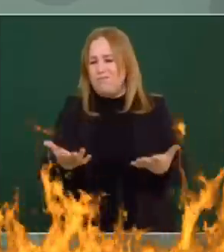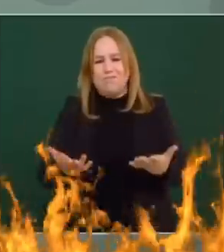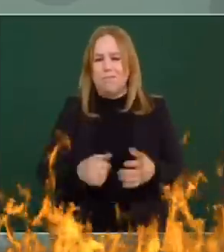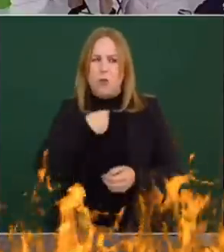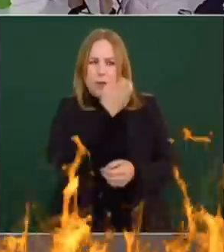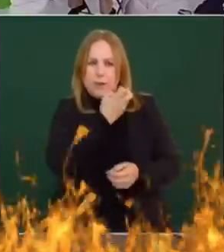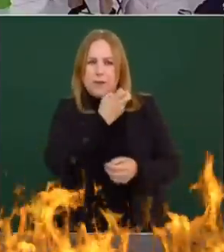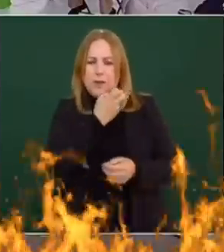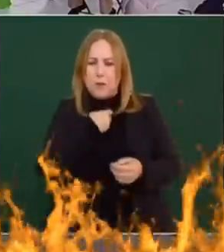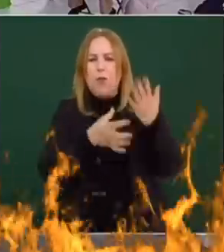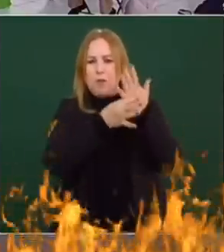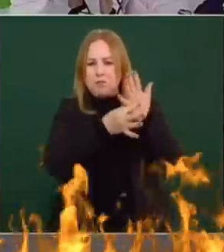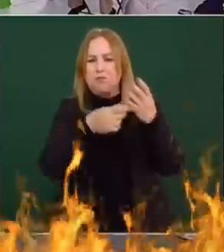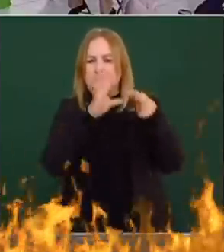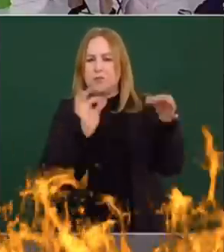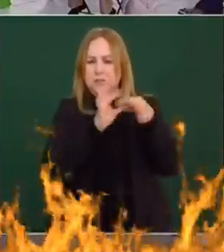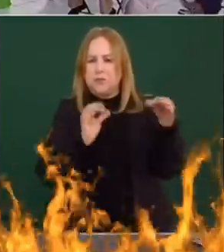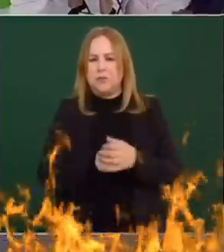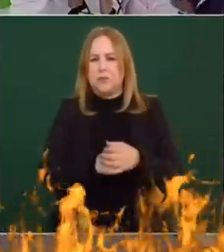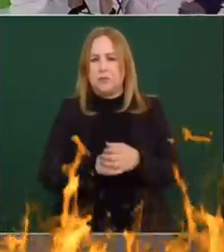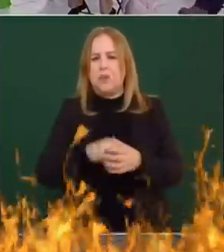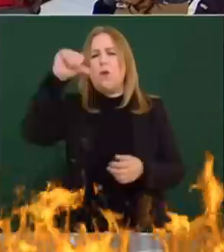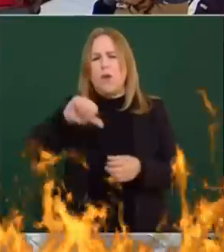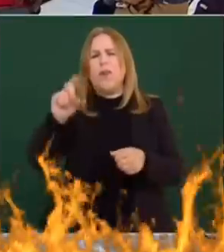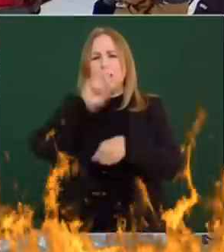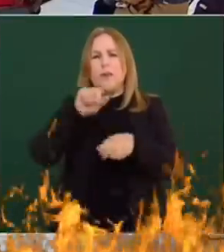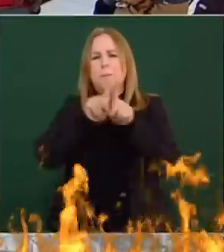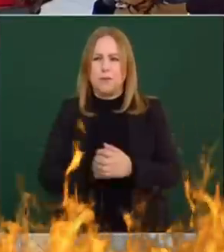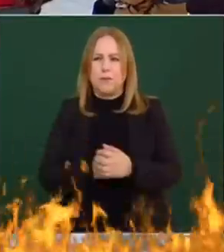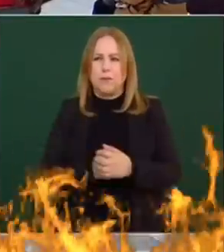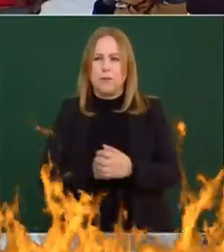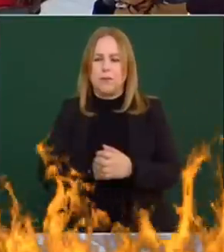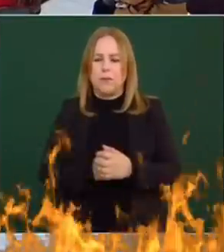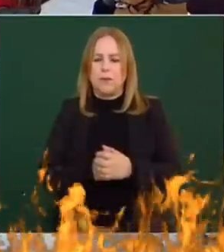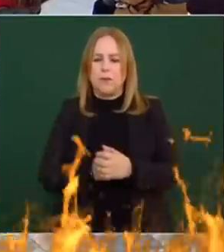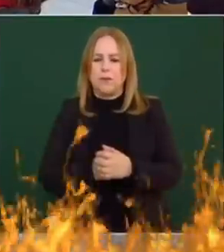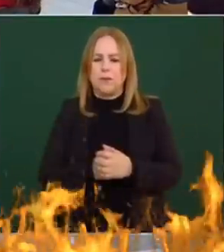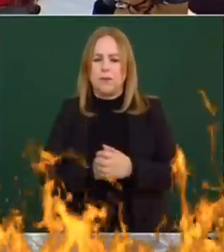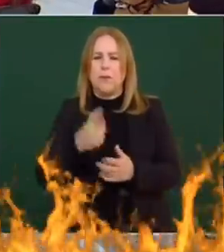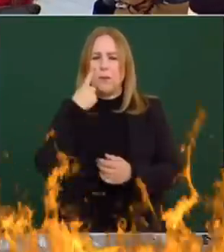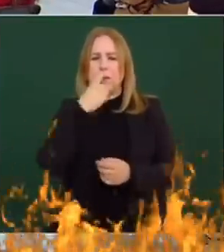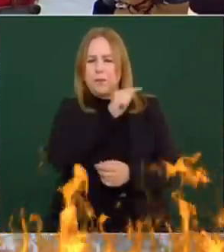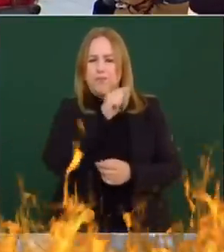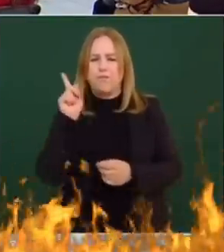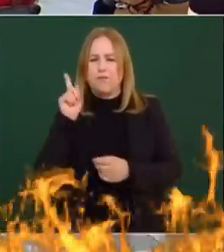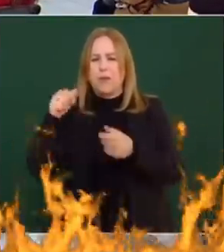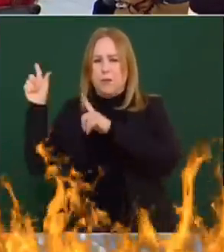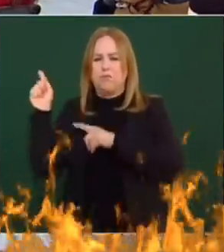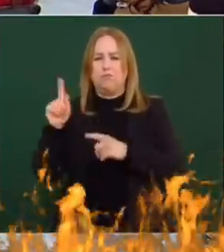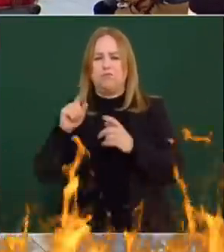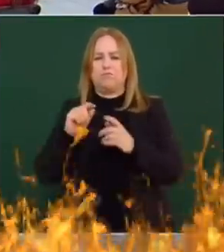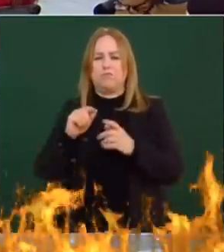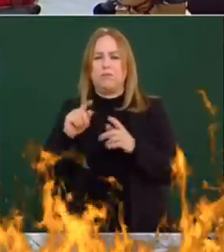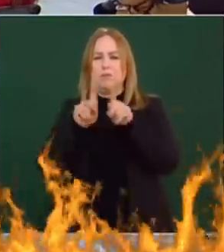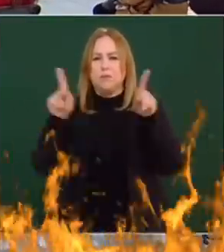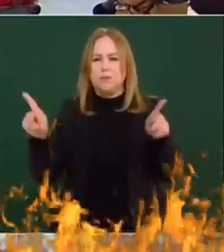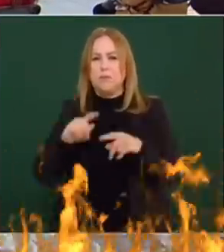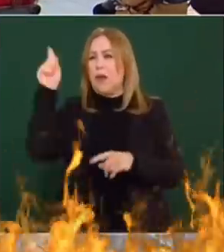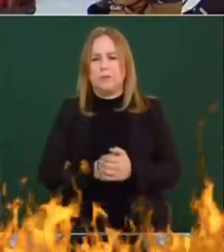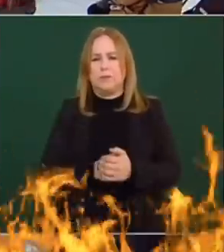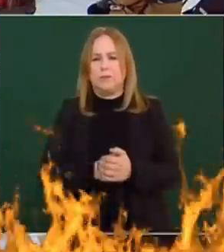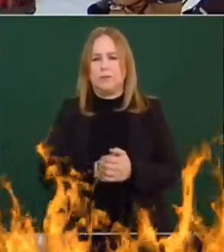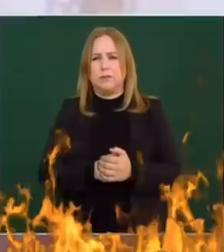Que no se preocupe. ¿El periódico hoy se pusieron? Nada más para aclarar. ¡Producción! Pero ve, ve, ve, ve, ve, antes. Me fueron a acusar a Estados Unidos.